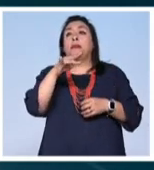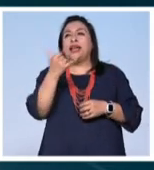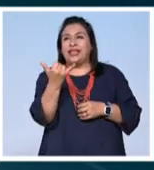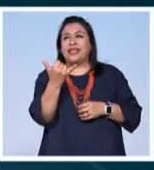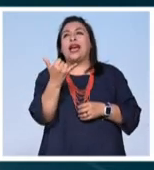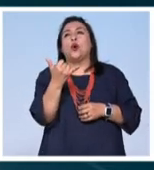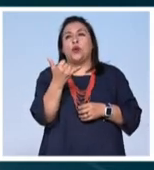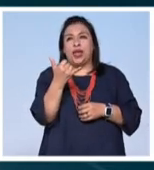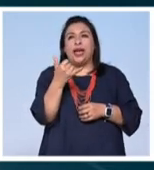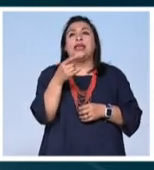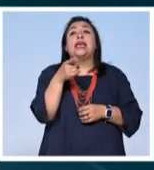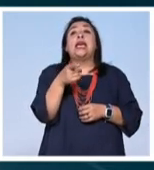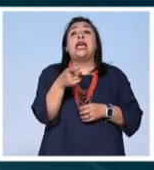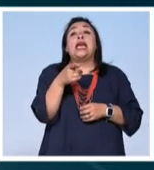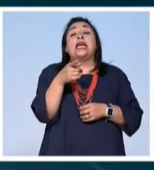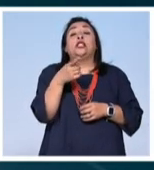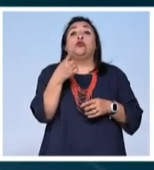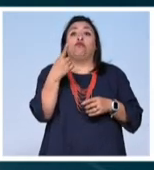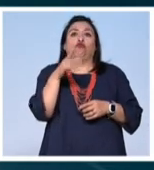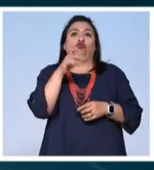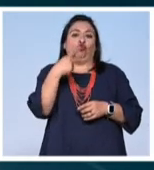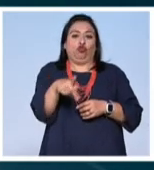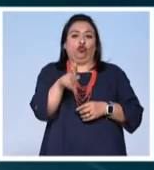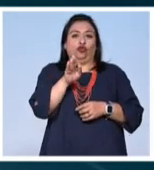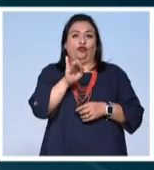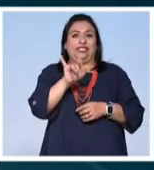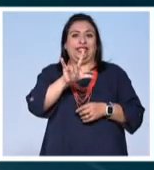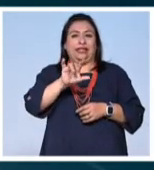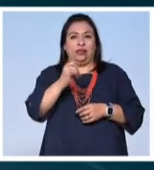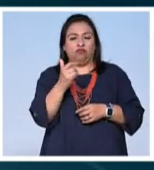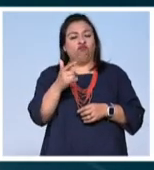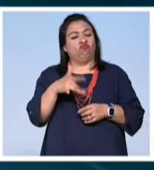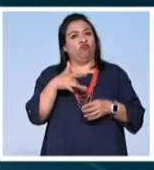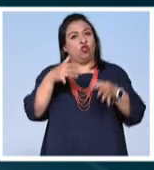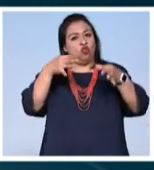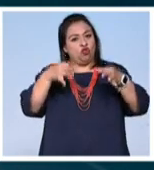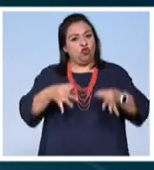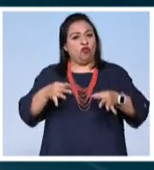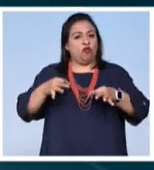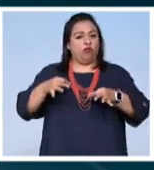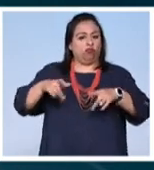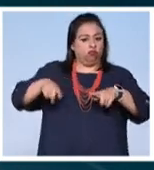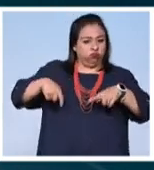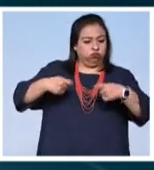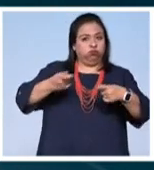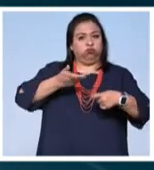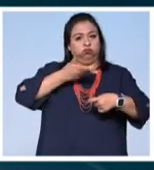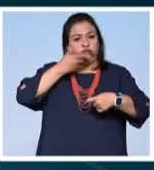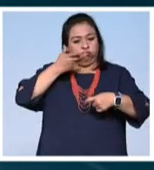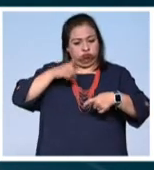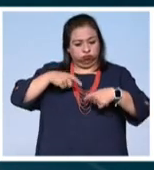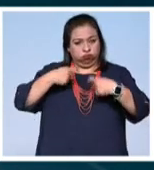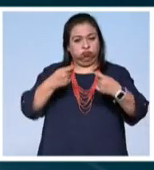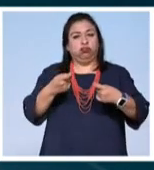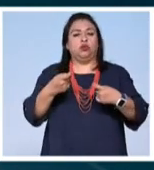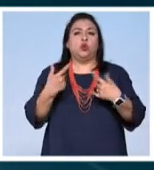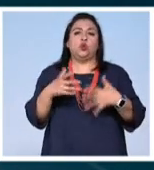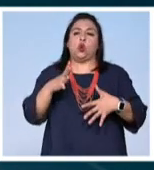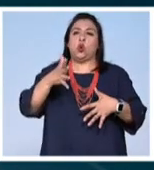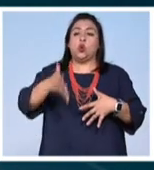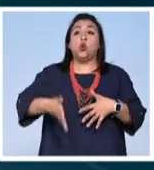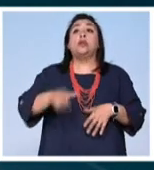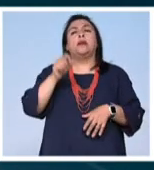sello ya de FILEI, y que nos sentimos muy orgullosos de nuestra herencia, de nuestras tradiciones, nuestra cultura. Y obviamente